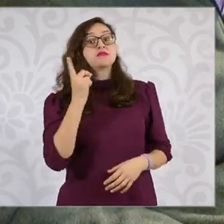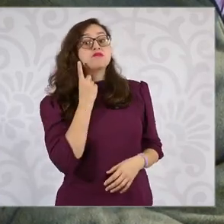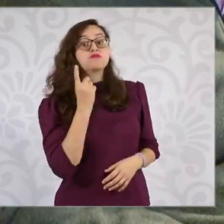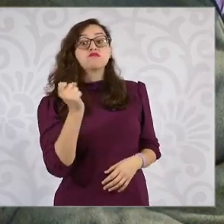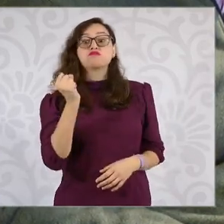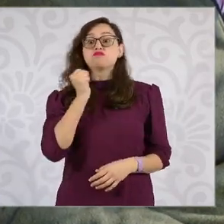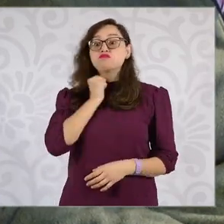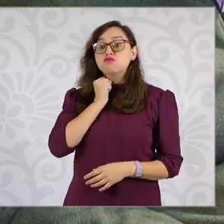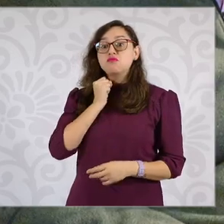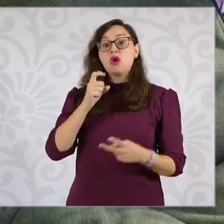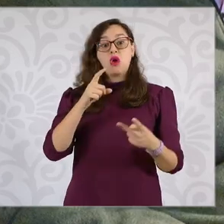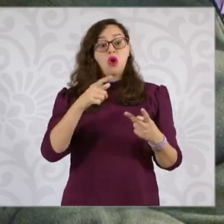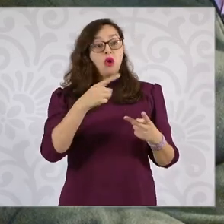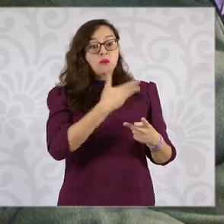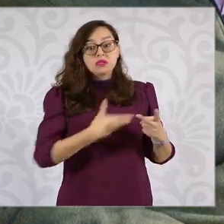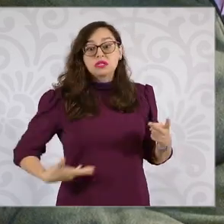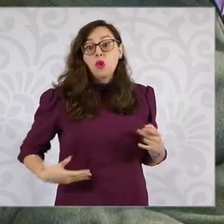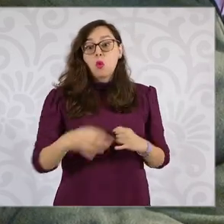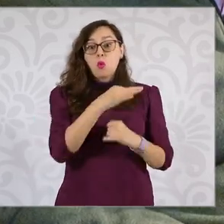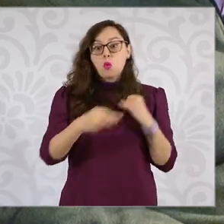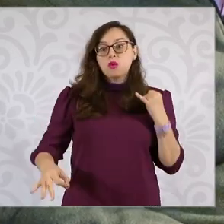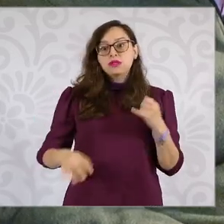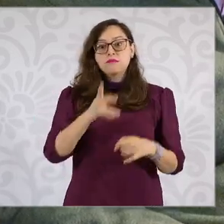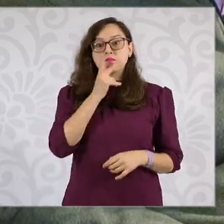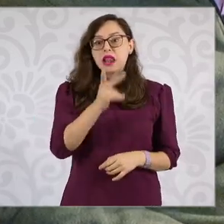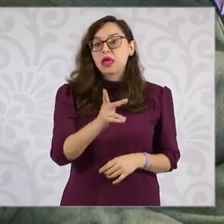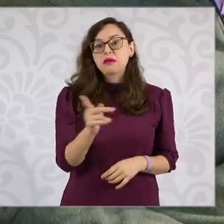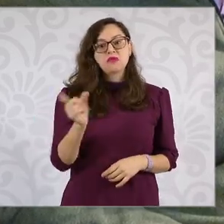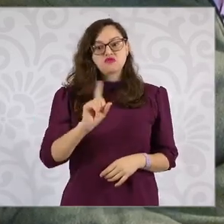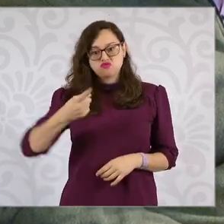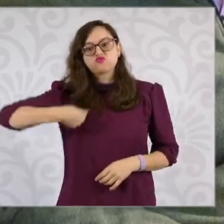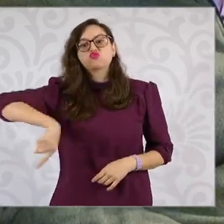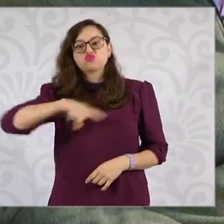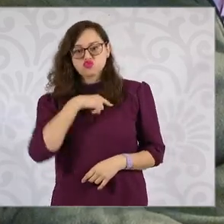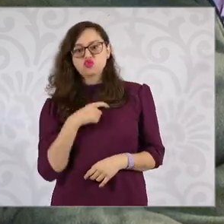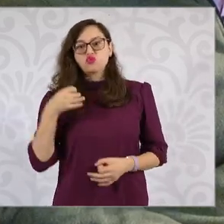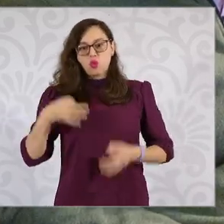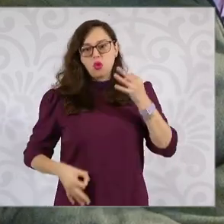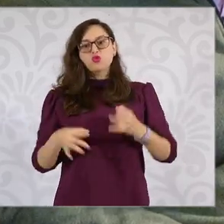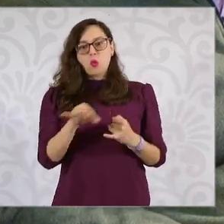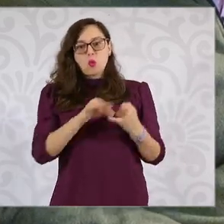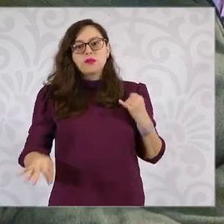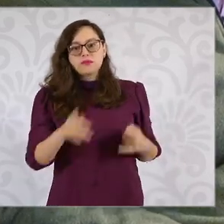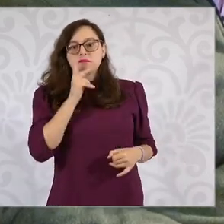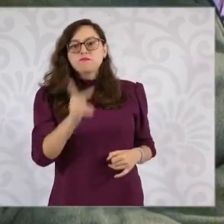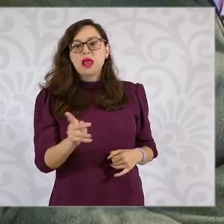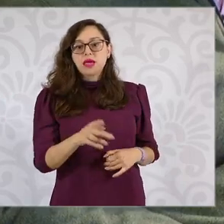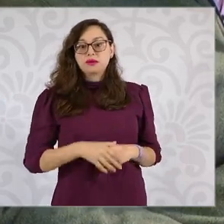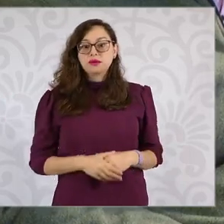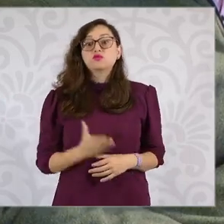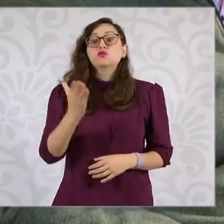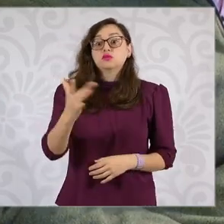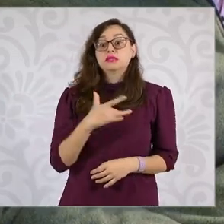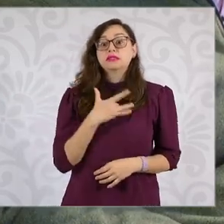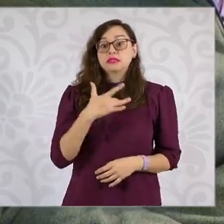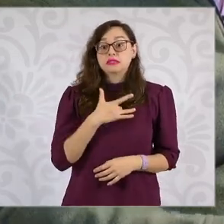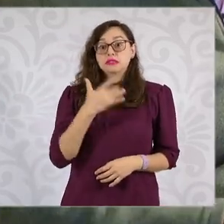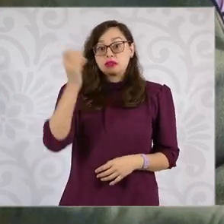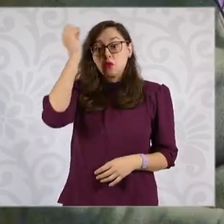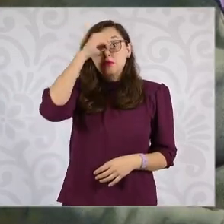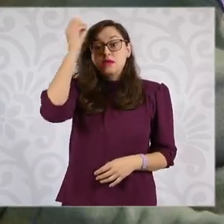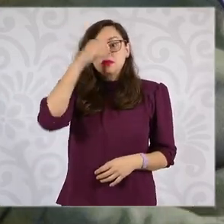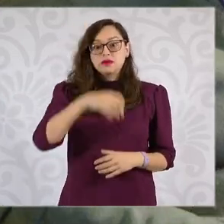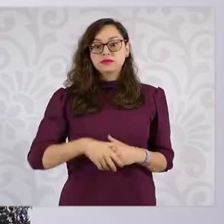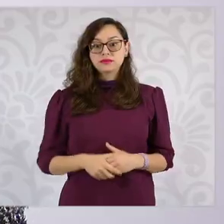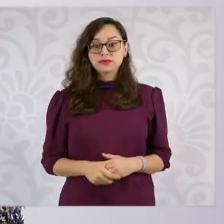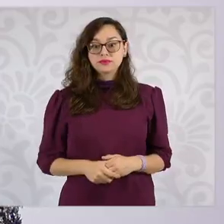la última palabra, no son los jueces, hay que dar tiempo a los procesos judiciales. ¿Cuál sería su postura a esta primera declaración de la conferencia de los